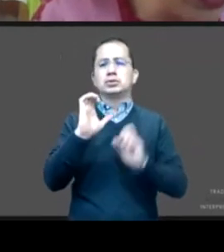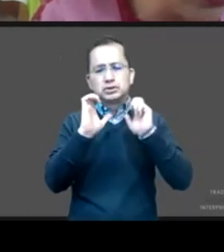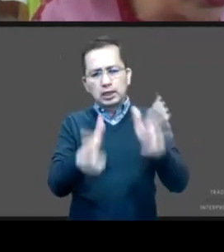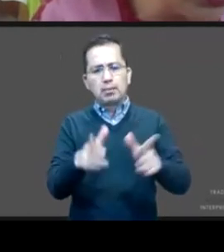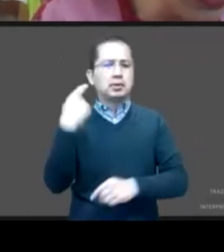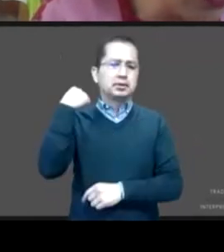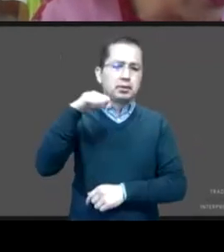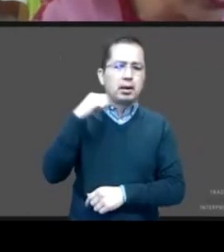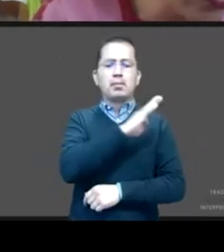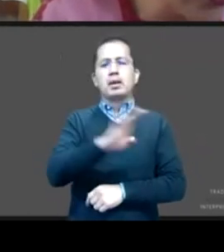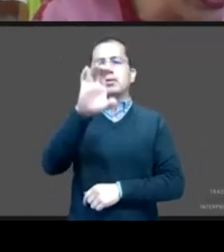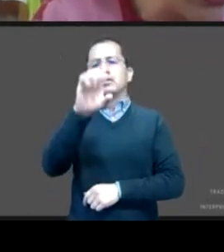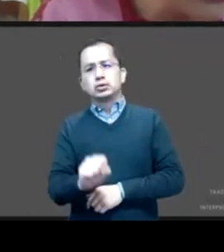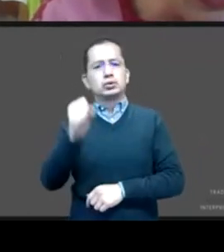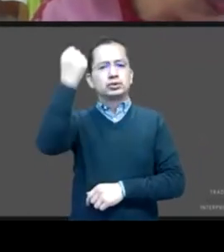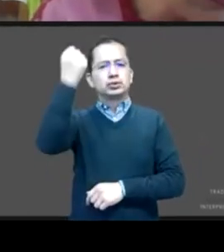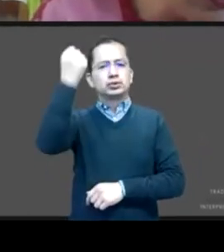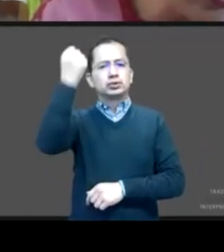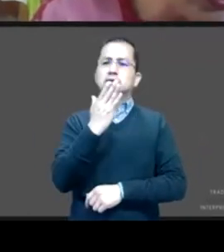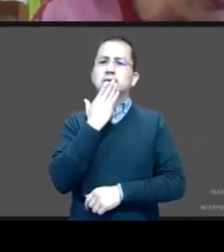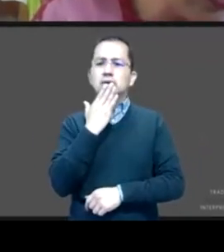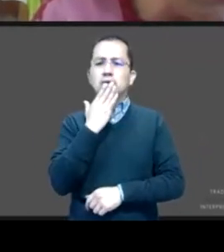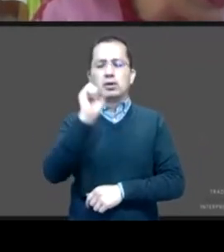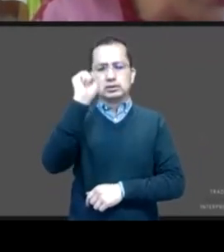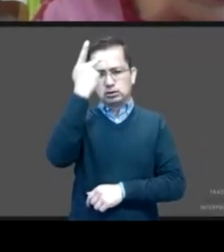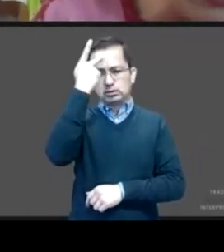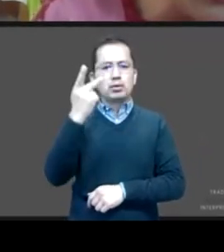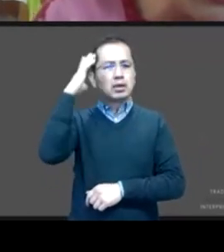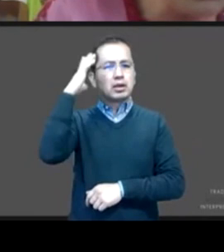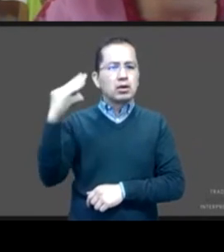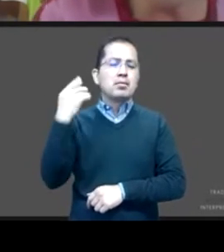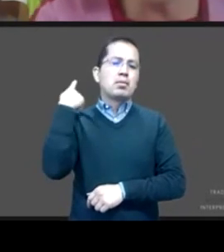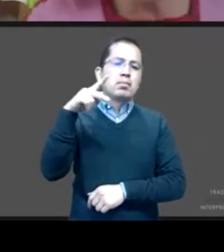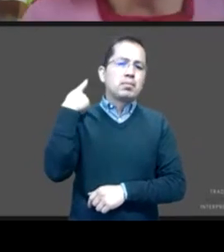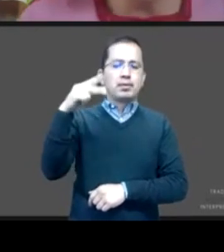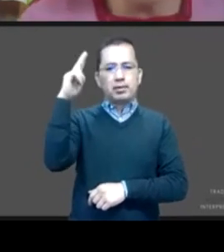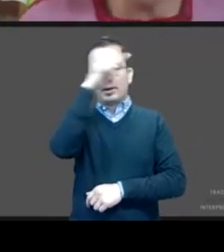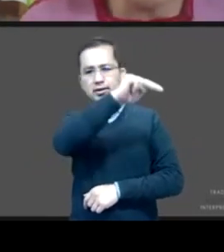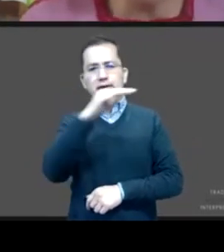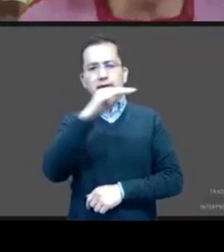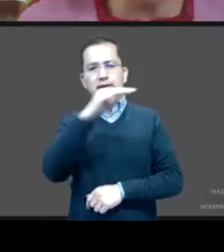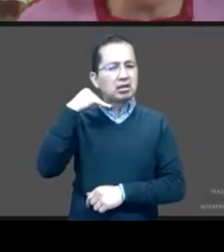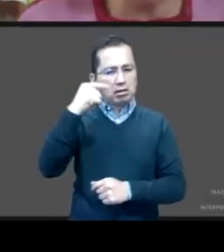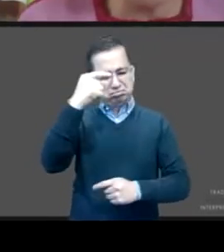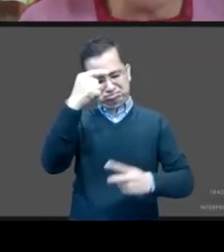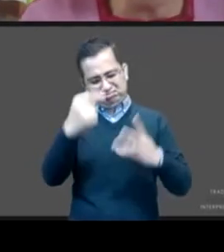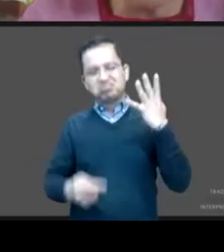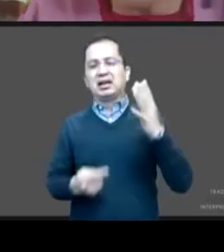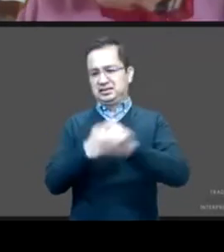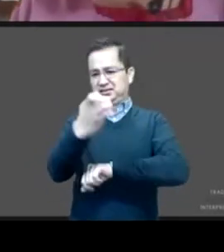California Sur, Sinaloa, Sonora, San Luis Potosí, Colima, Puebla, Nayarit, Chucatán. Muchas gracias por